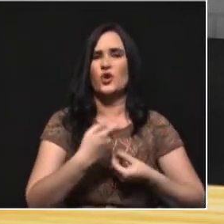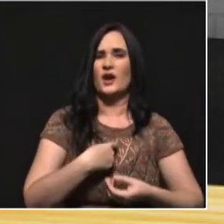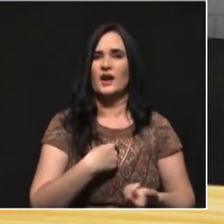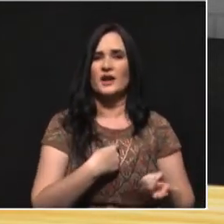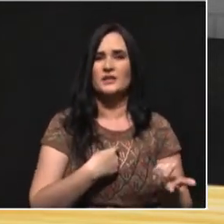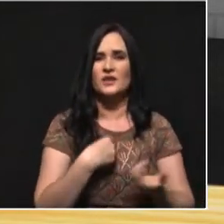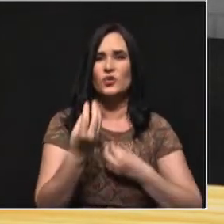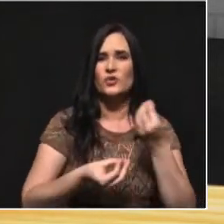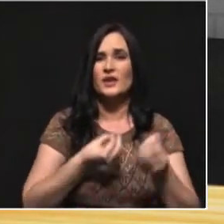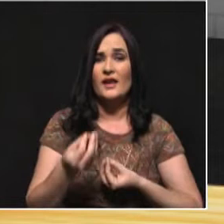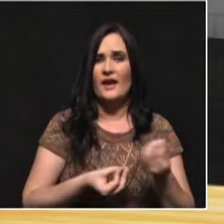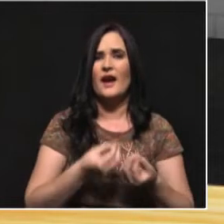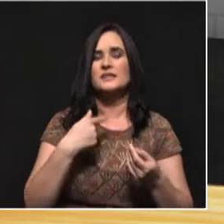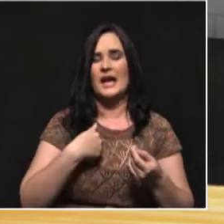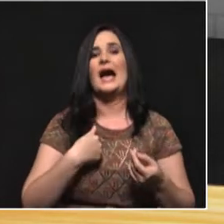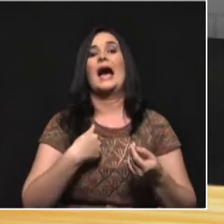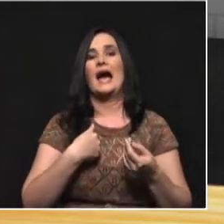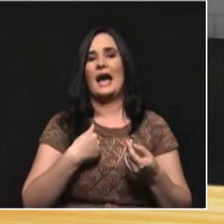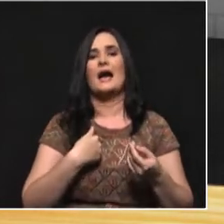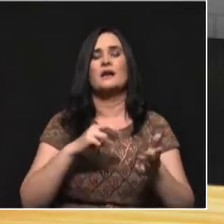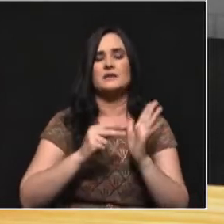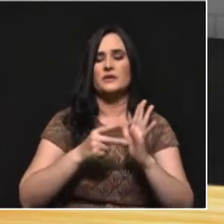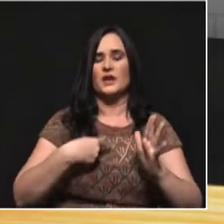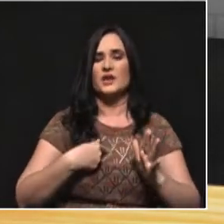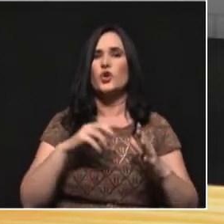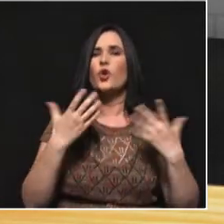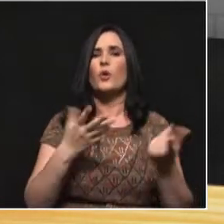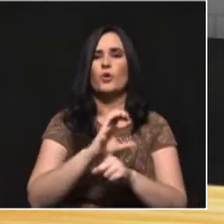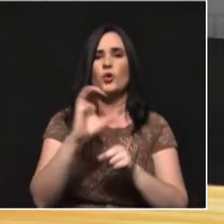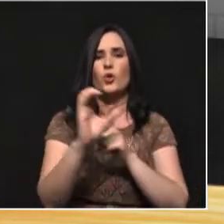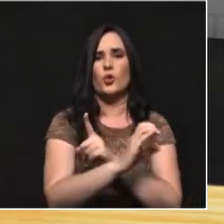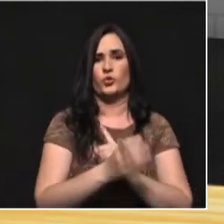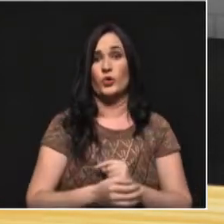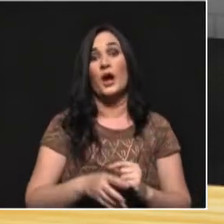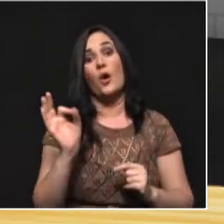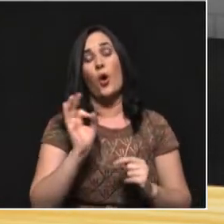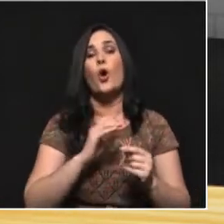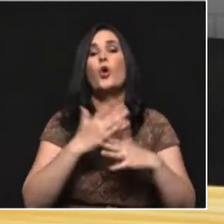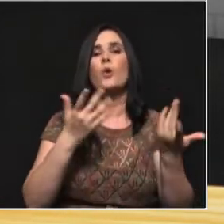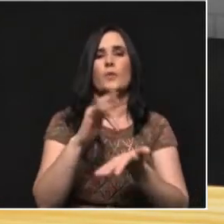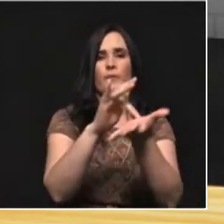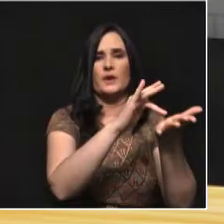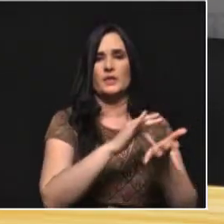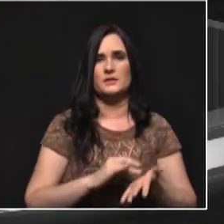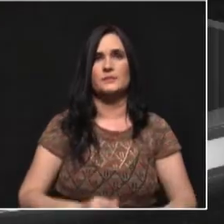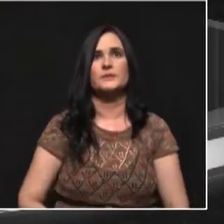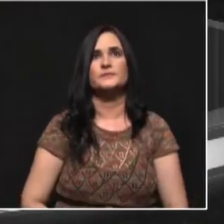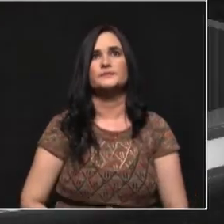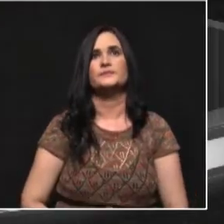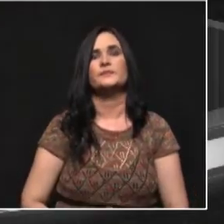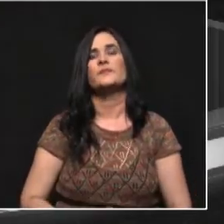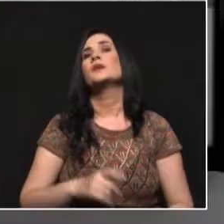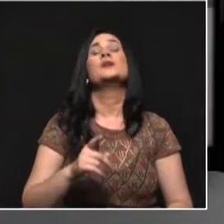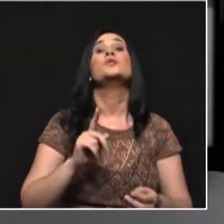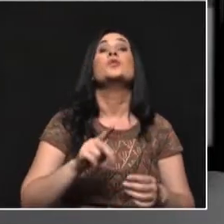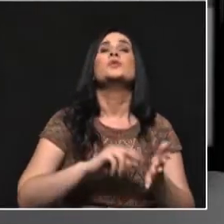tengamos cada uno frente a lo público va a determinar nuestro grado de cultura, pero también nuestro nivel de participación. Es claro, Pedro, con lo que estamos diciendo que